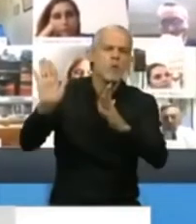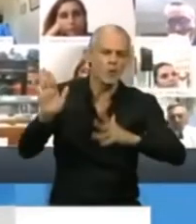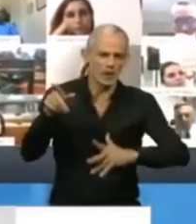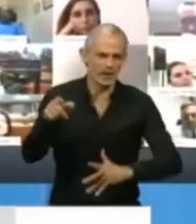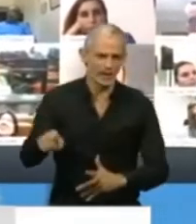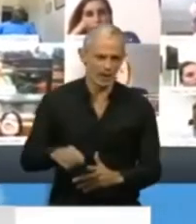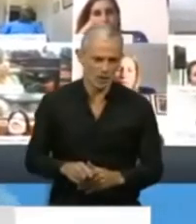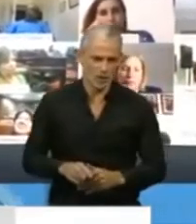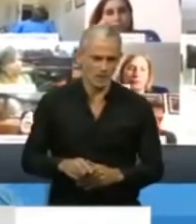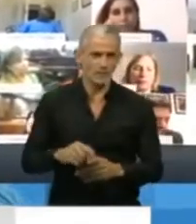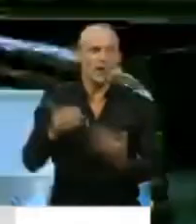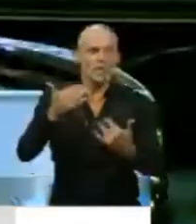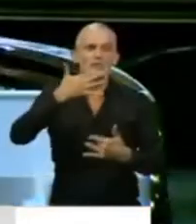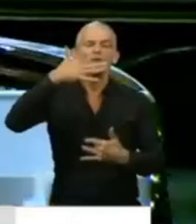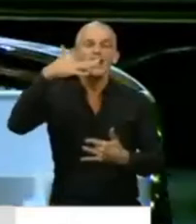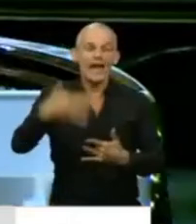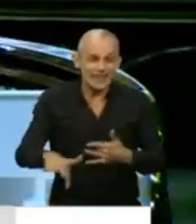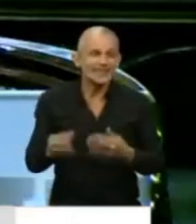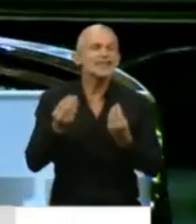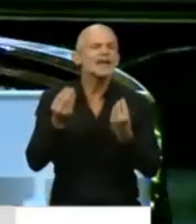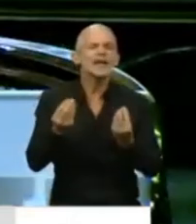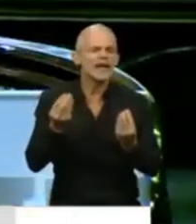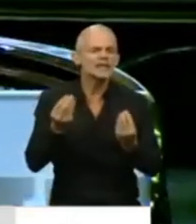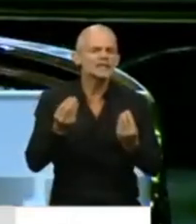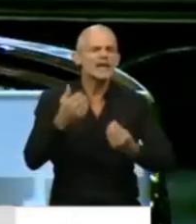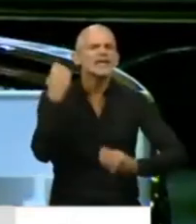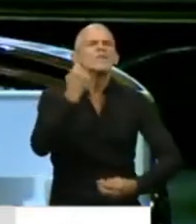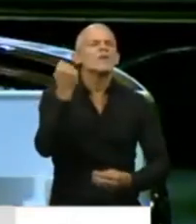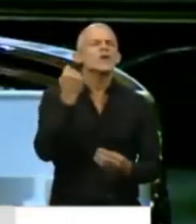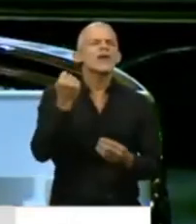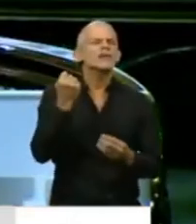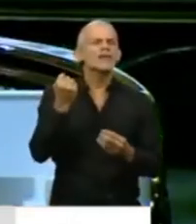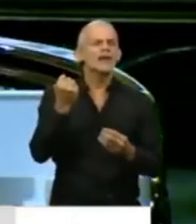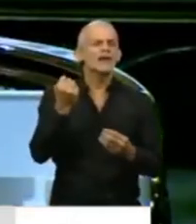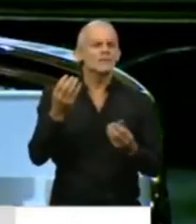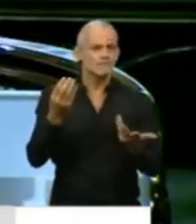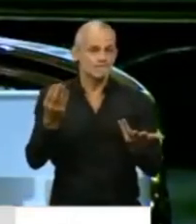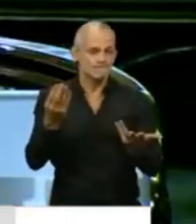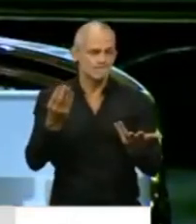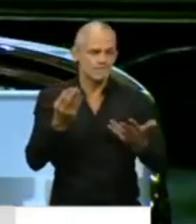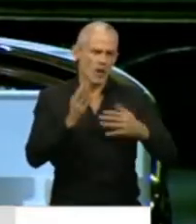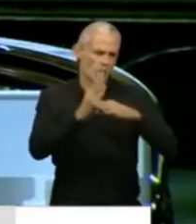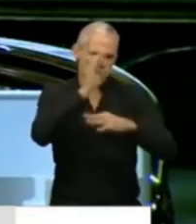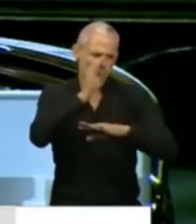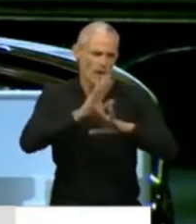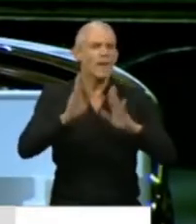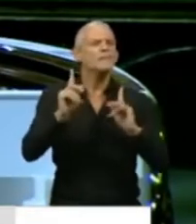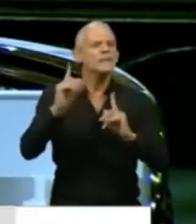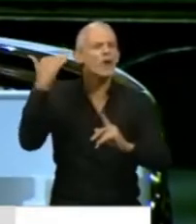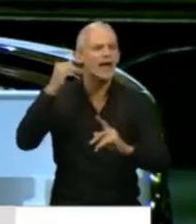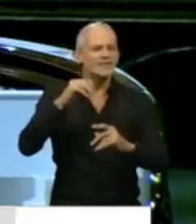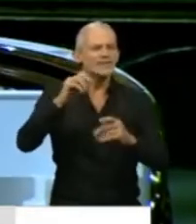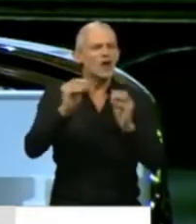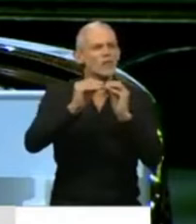Podremos llegar a entender lo importante que es y a nunca más, como decía mi compañera